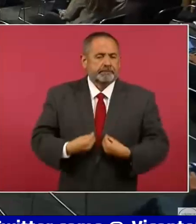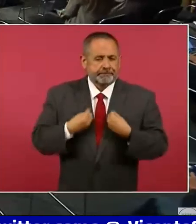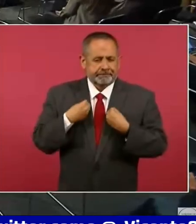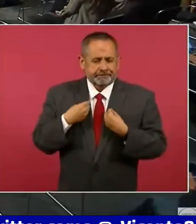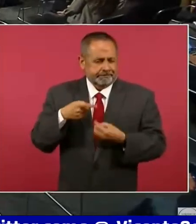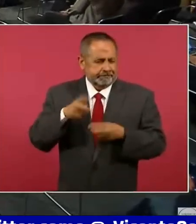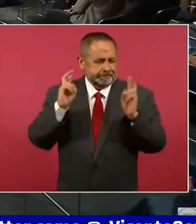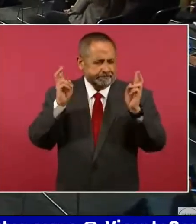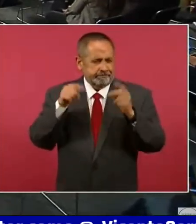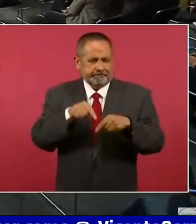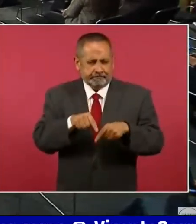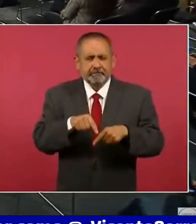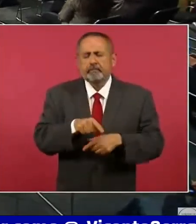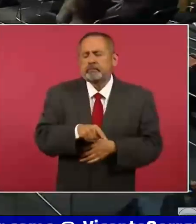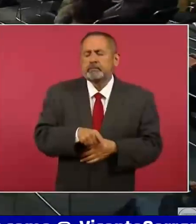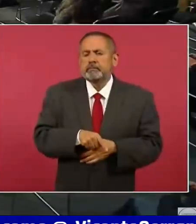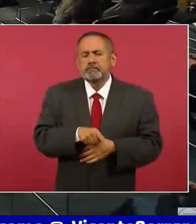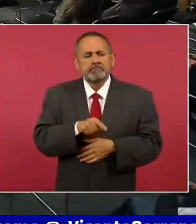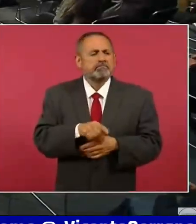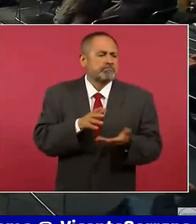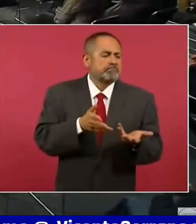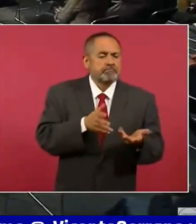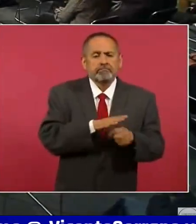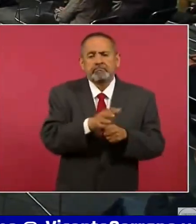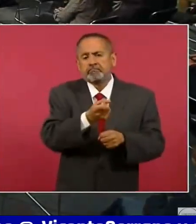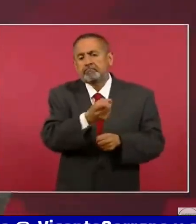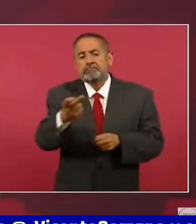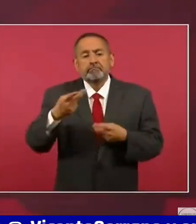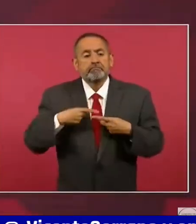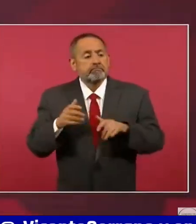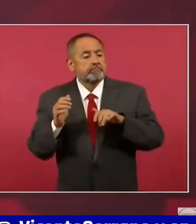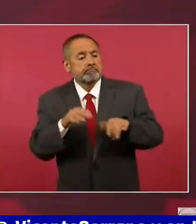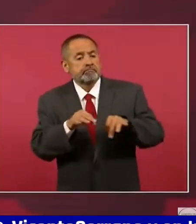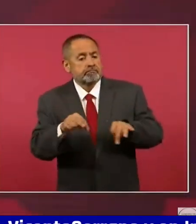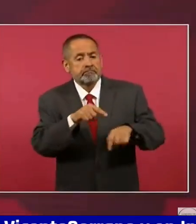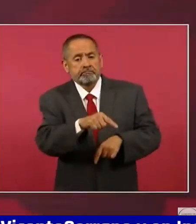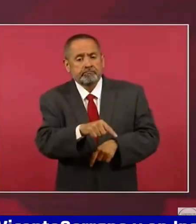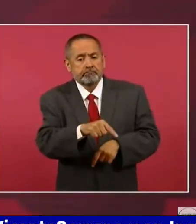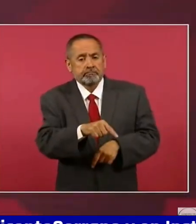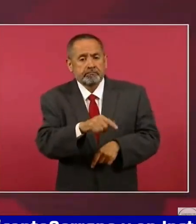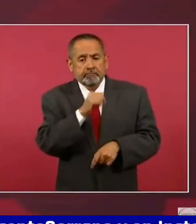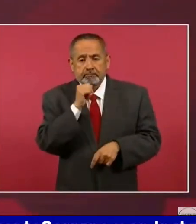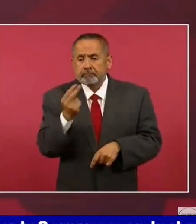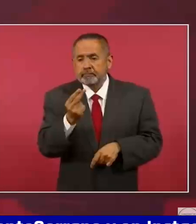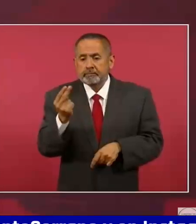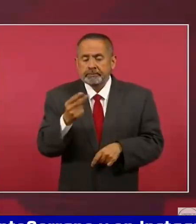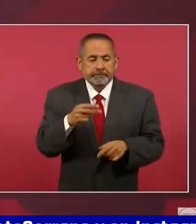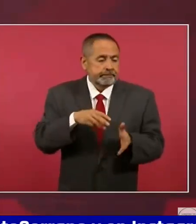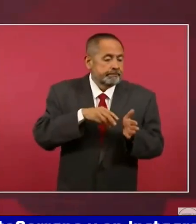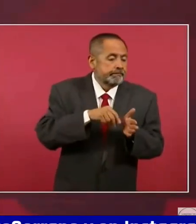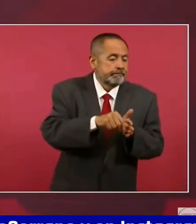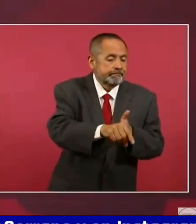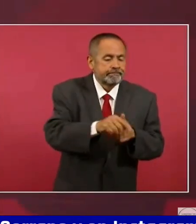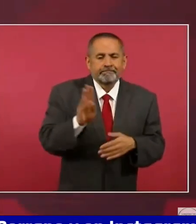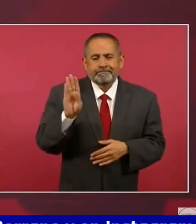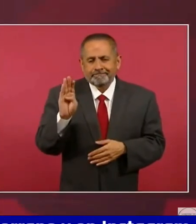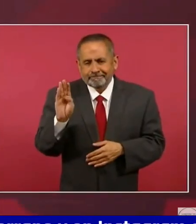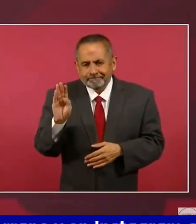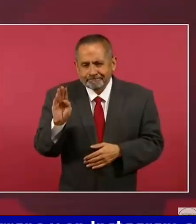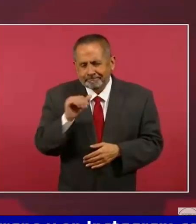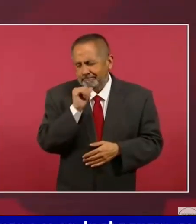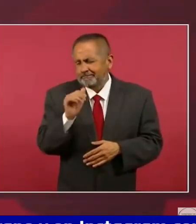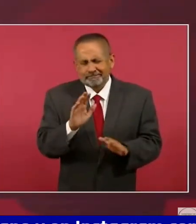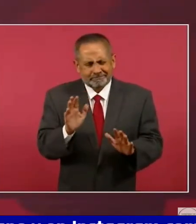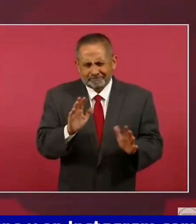Y se están dando opciones para que la gente no se vea en la necesidad de sembrar marihuana